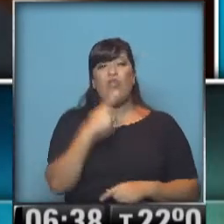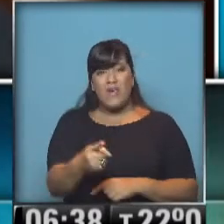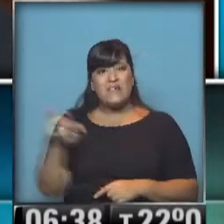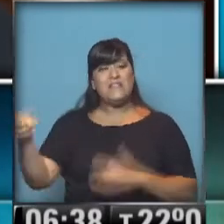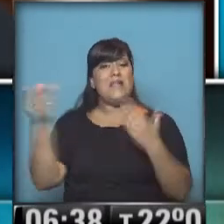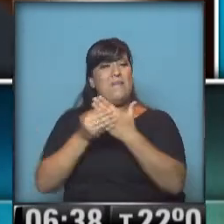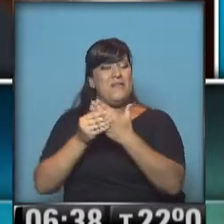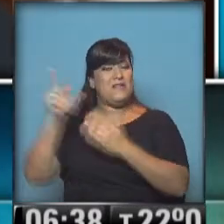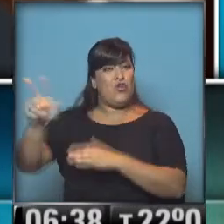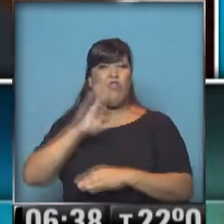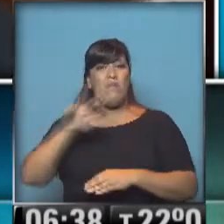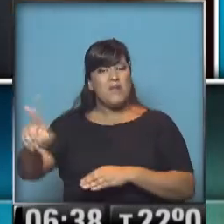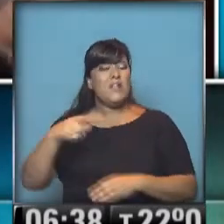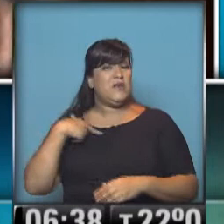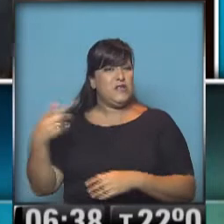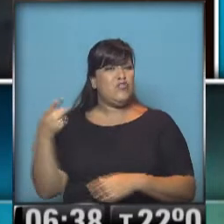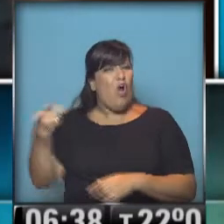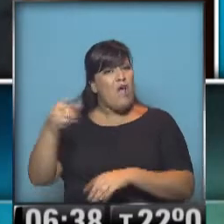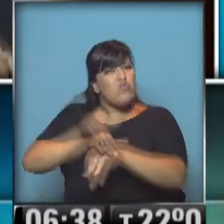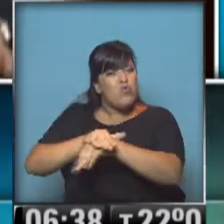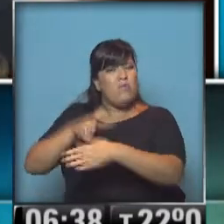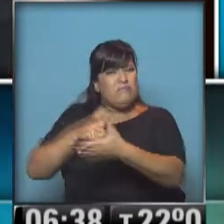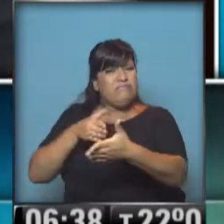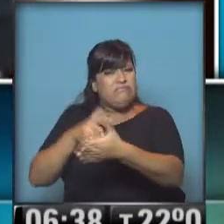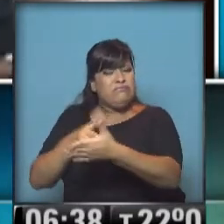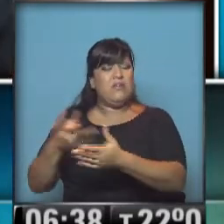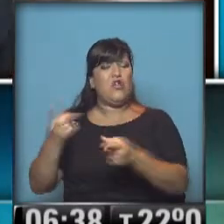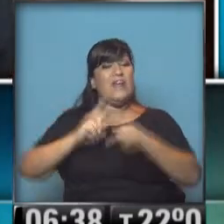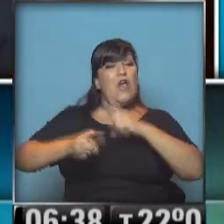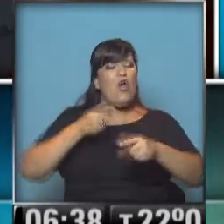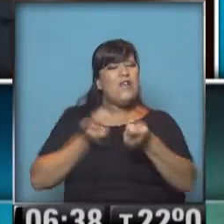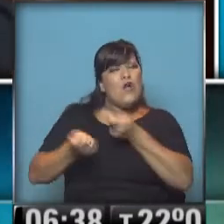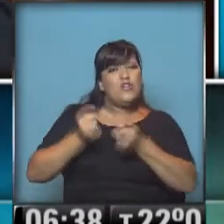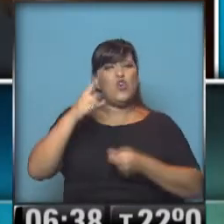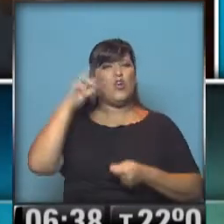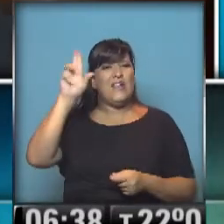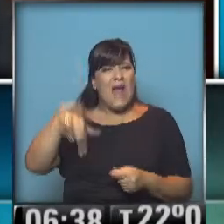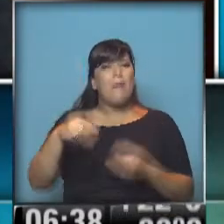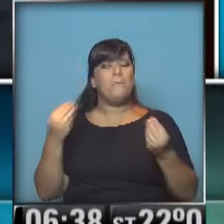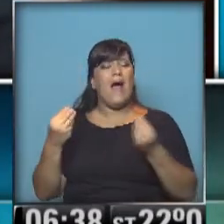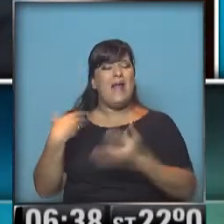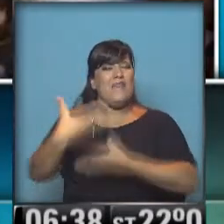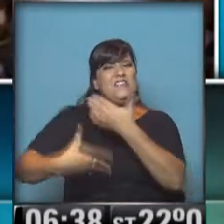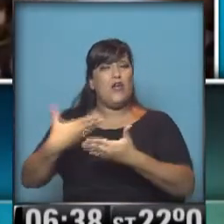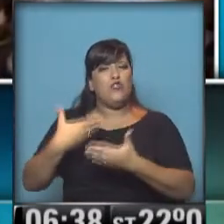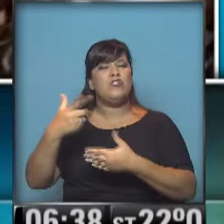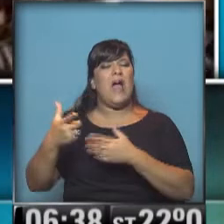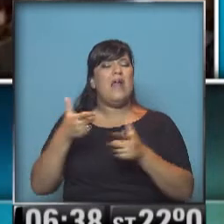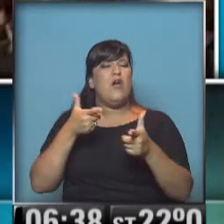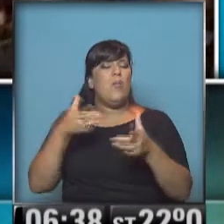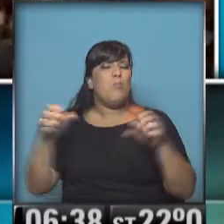Benjamín Netanyahu no permite avanzar en las negociaciones con Irán para evitar el desarrollo de armas nucleares. Obama